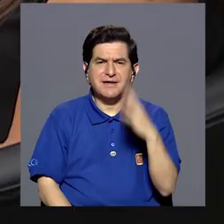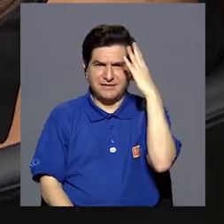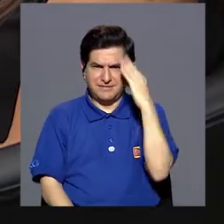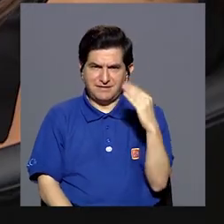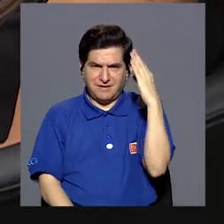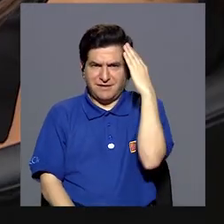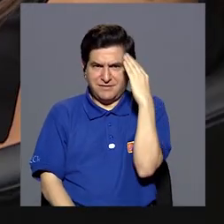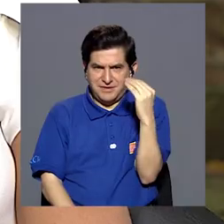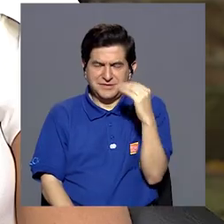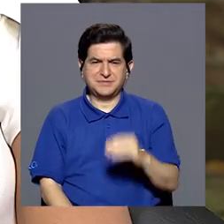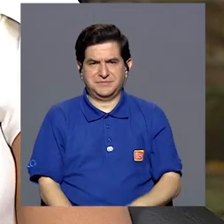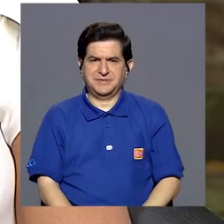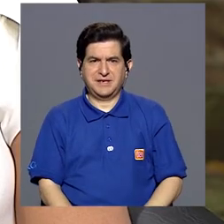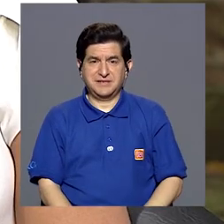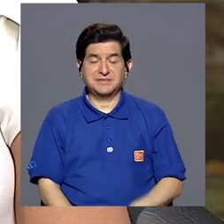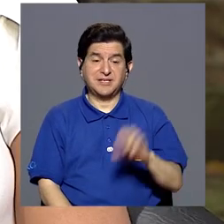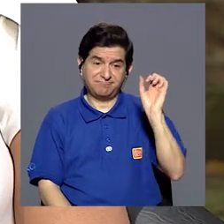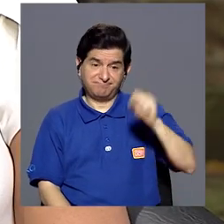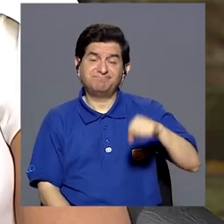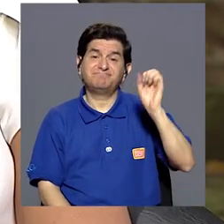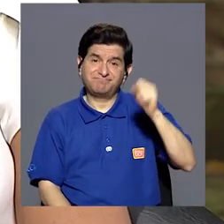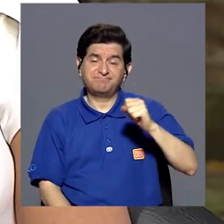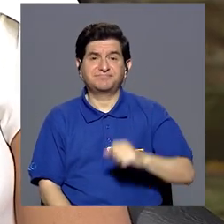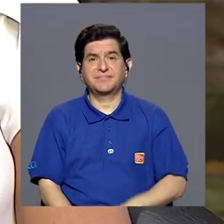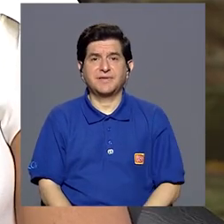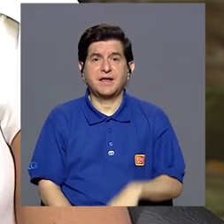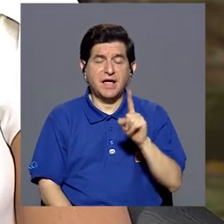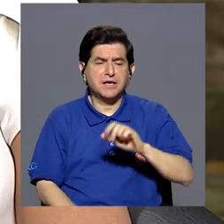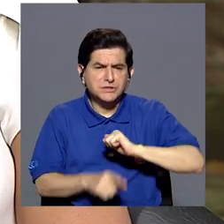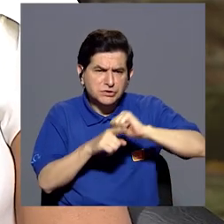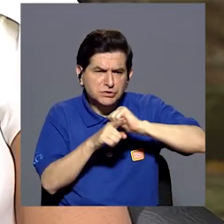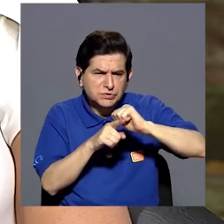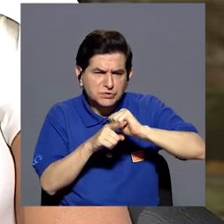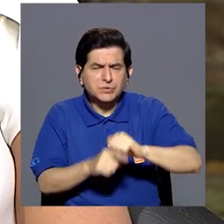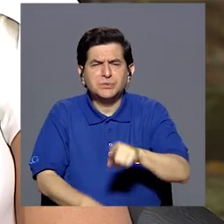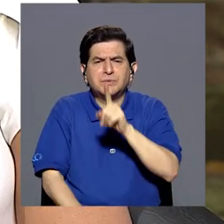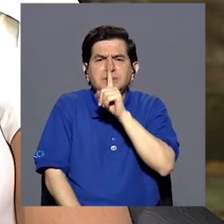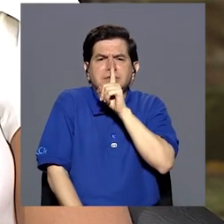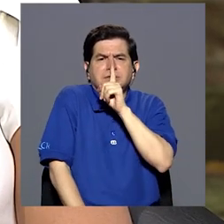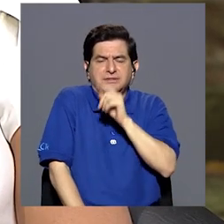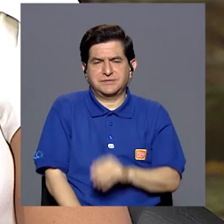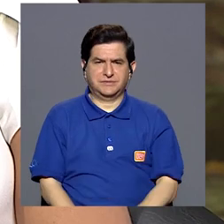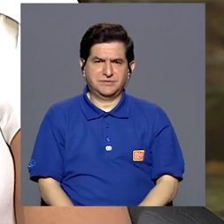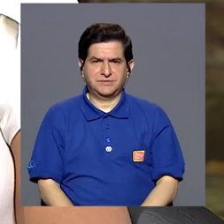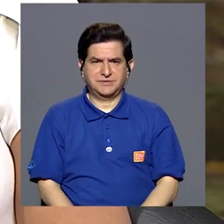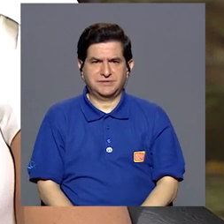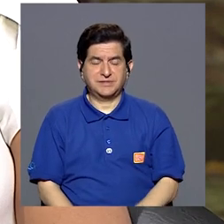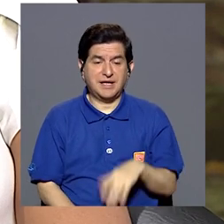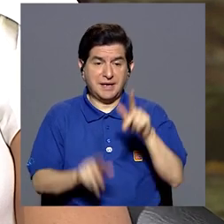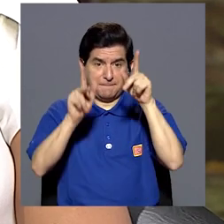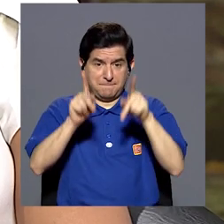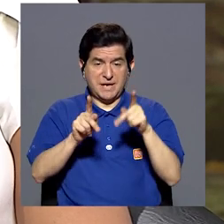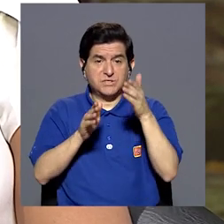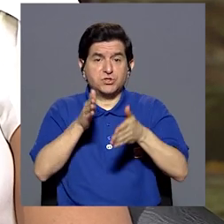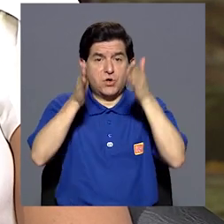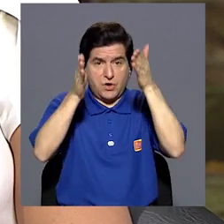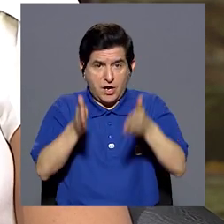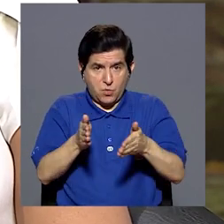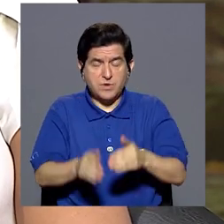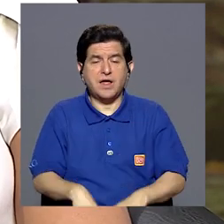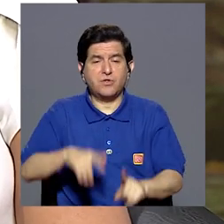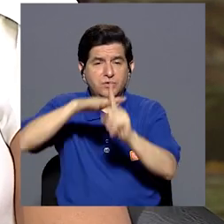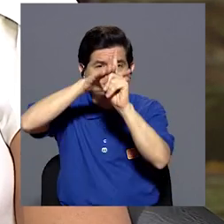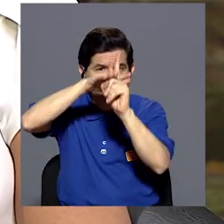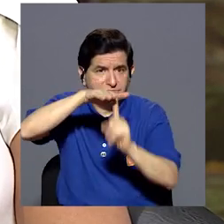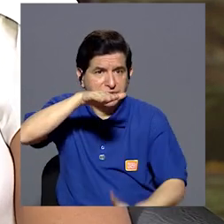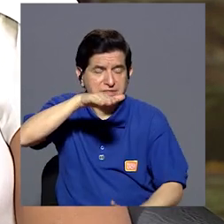que es como un ejercicio muy en silencio, ¿verdad? De esta persona cuidadora que se invisibiliza, como usted lo notaba,